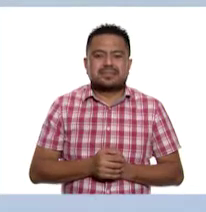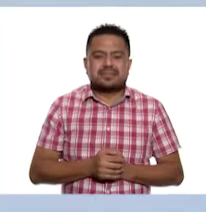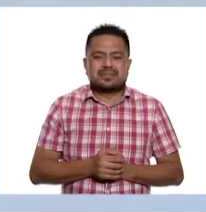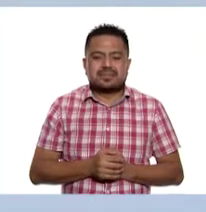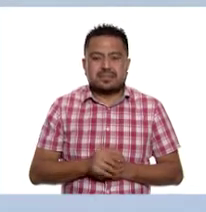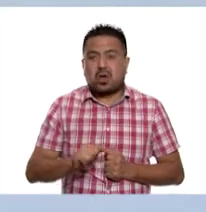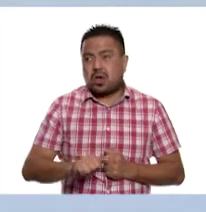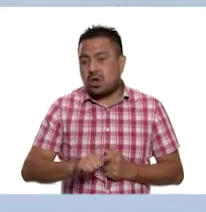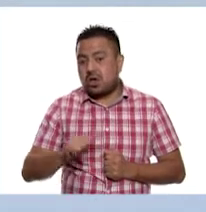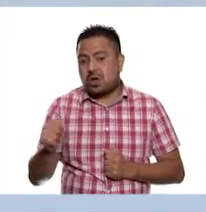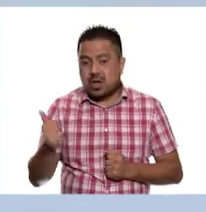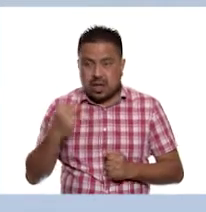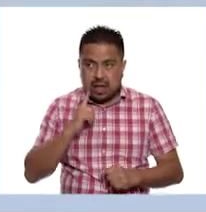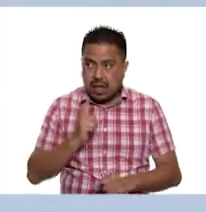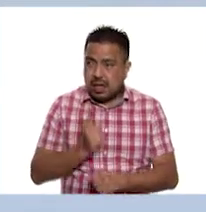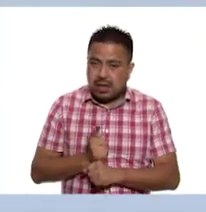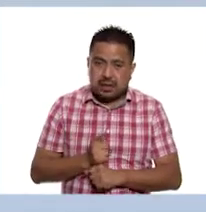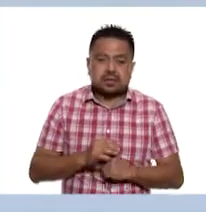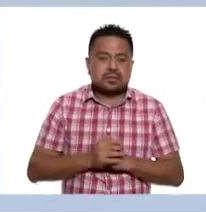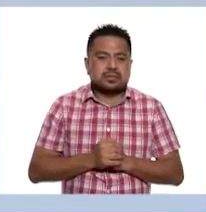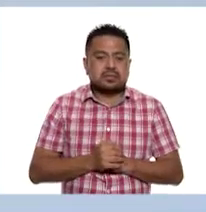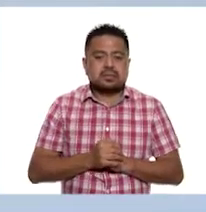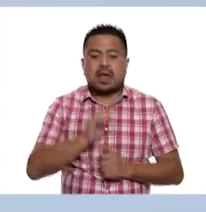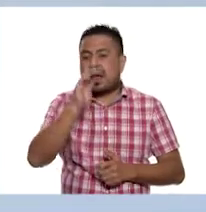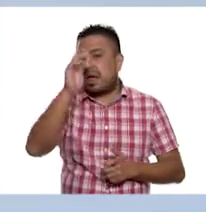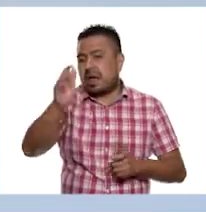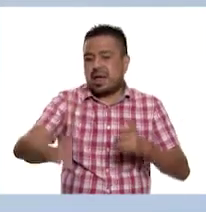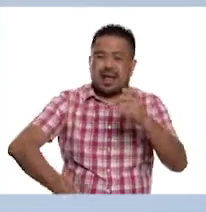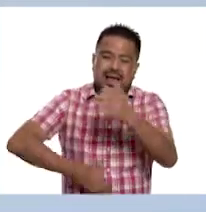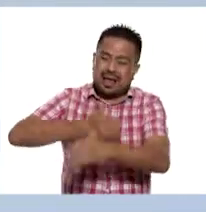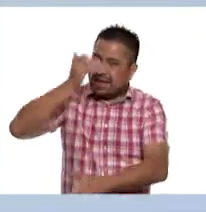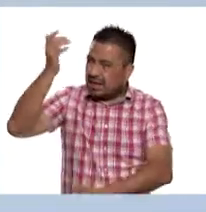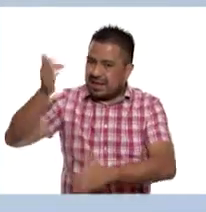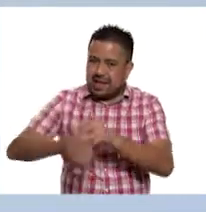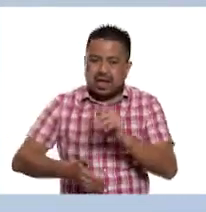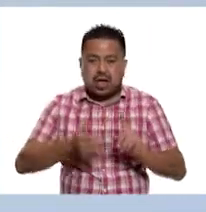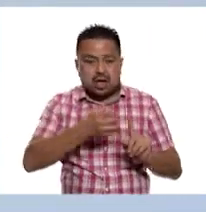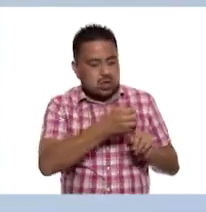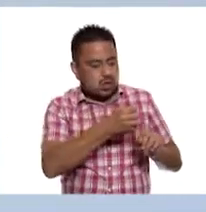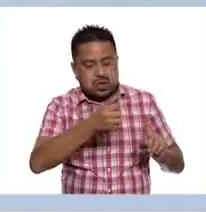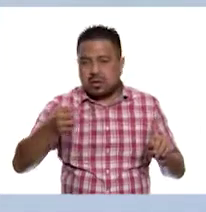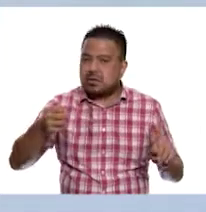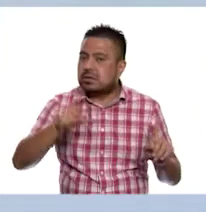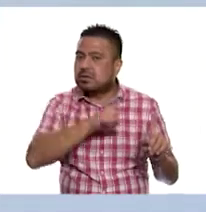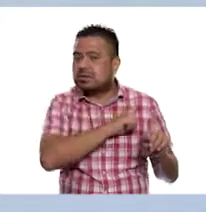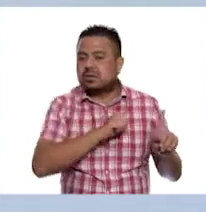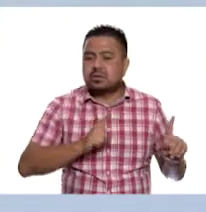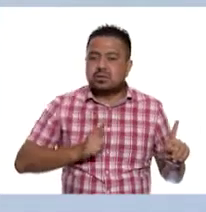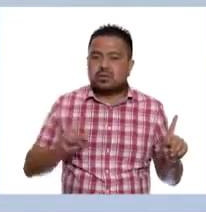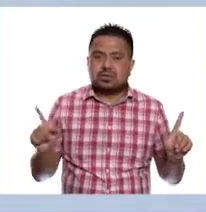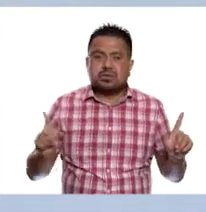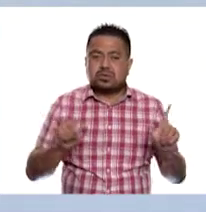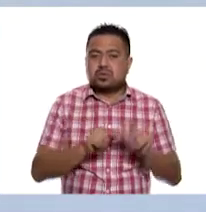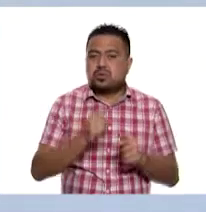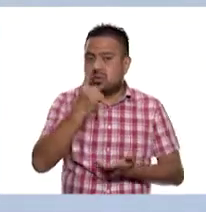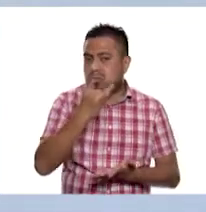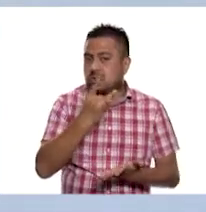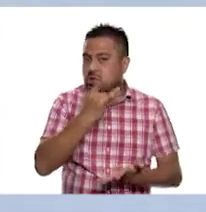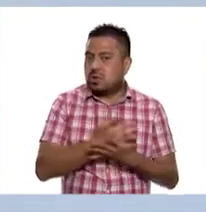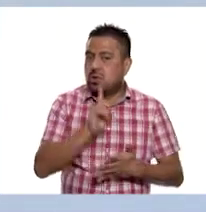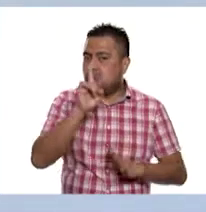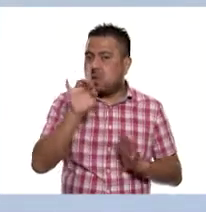encontraron otro? Ellos... Que al final... De una oración... Se debe anotar... Un punto.